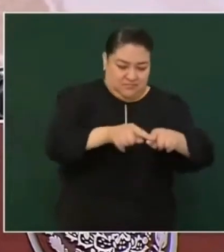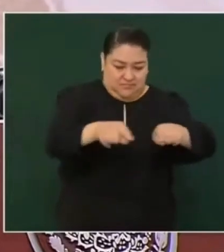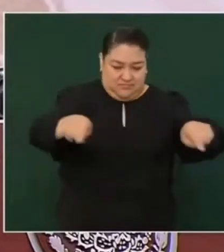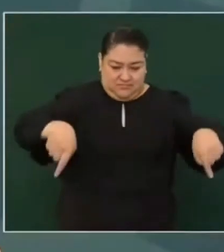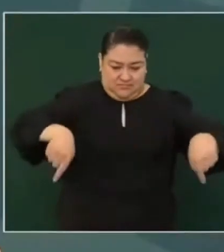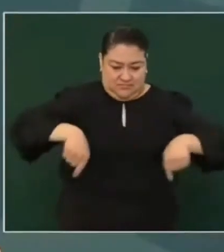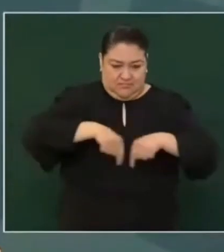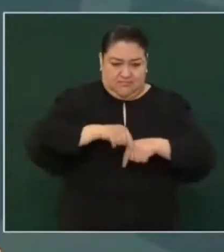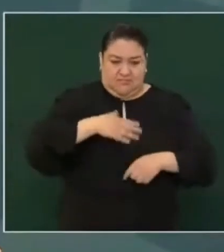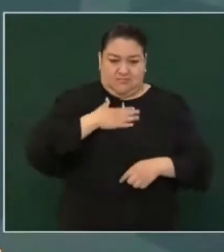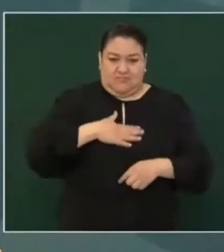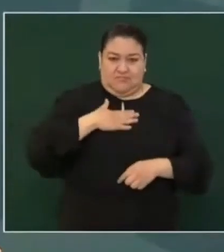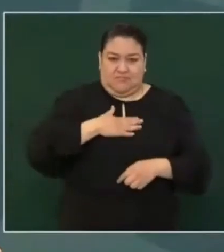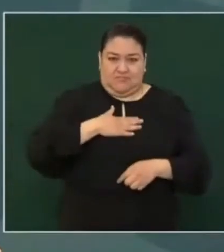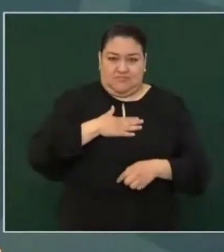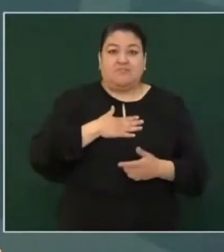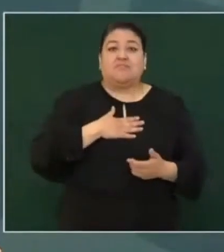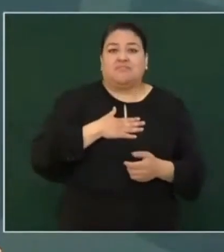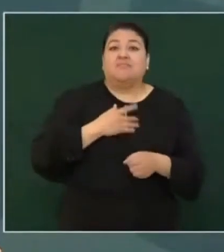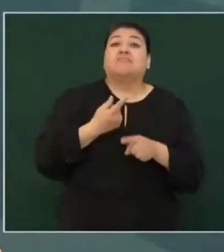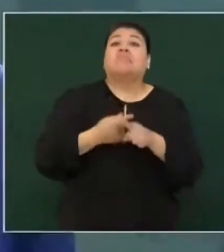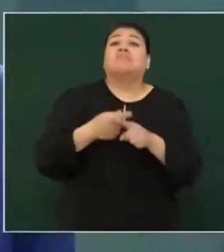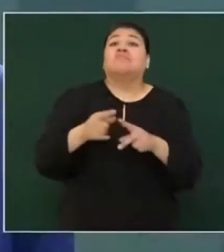no voy a decir también de qué color